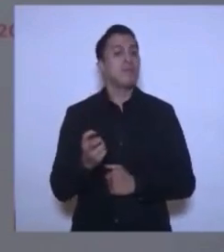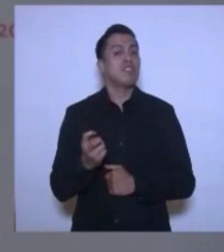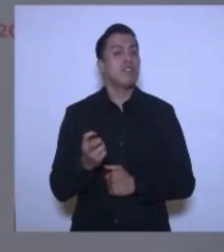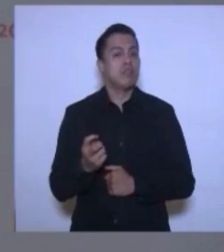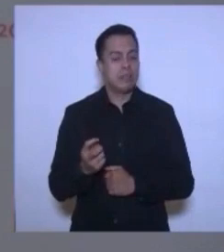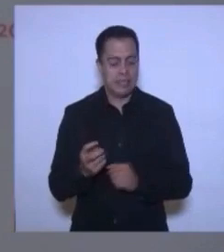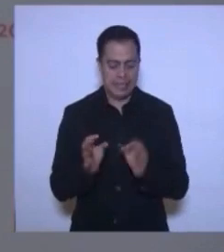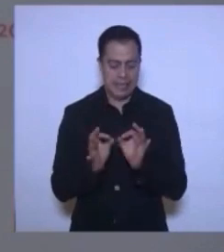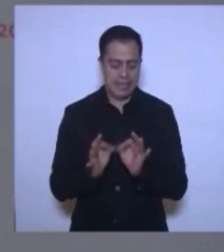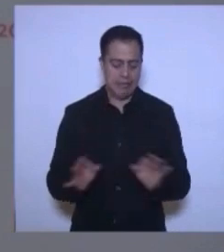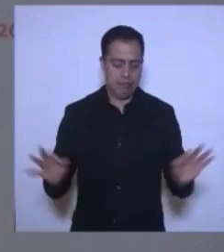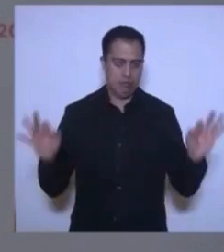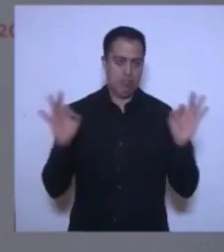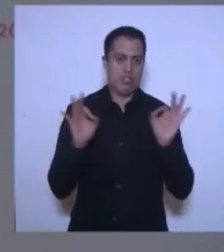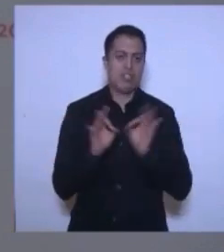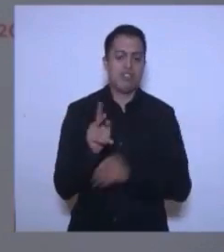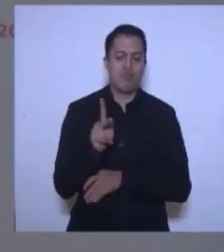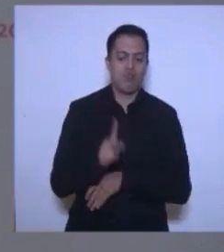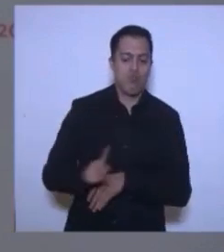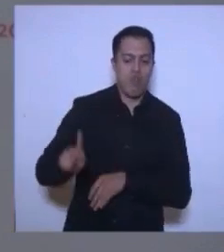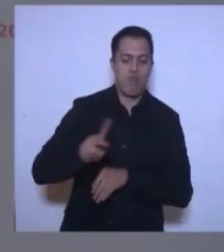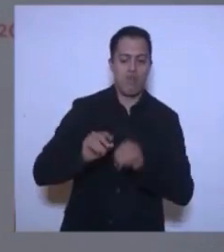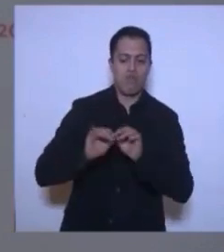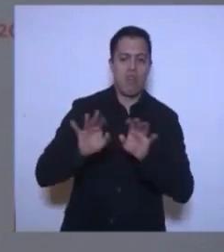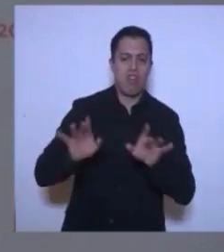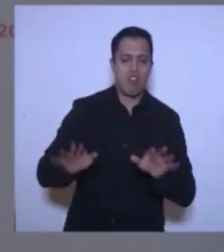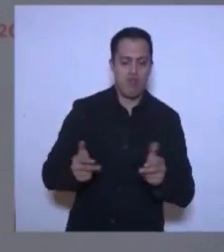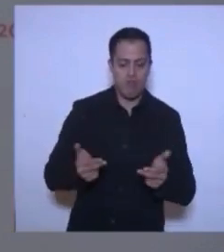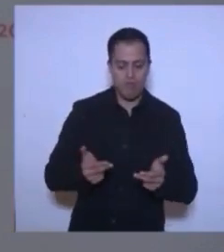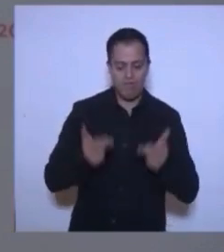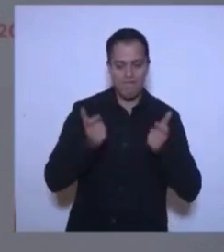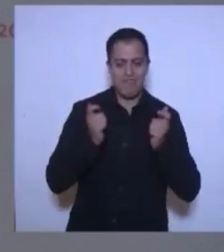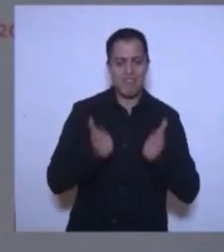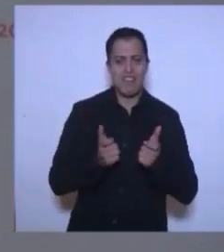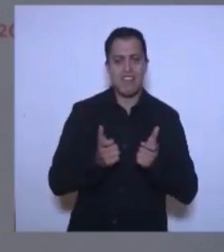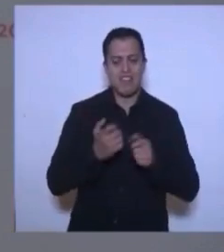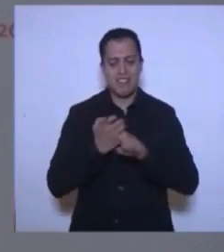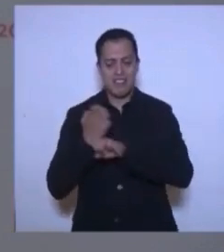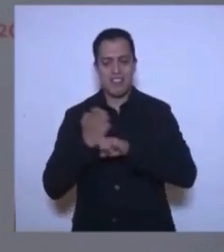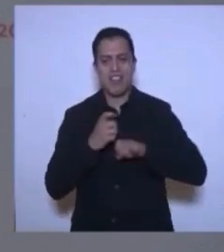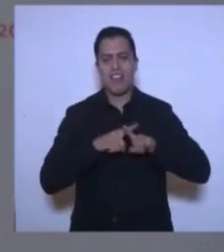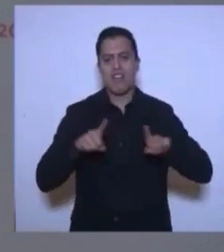es la importancia de los pueblos mágicos en la economía de los Estados y de México. Gracias. Gracias.